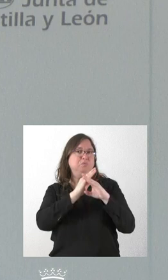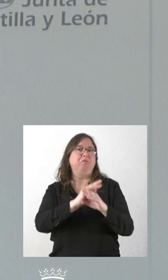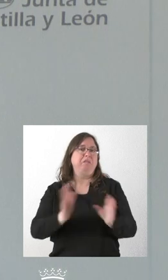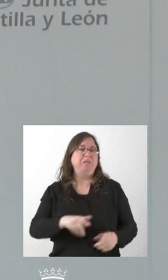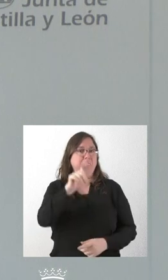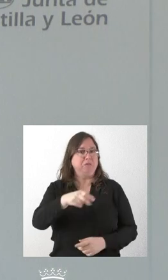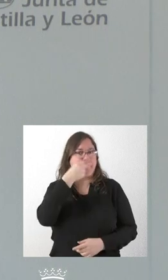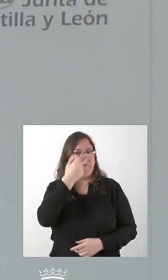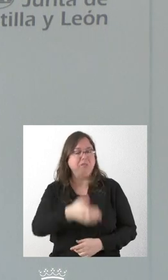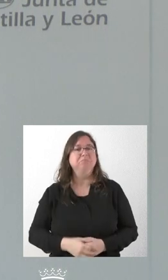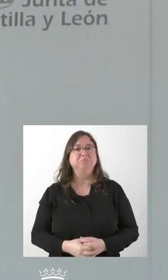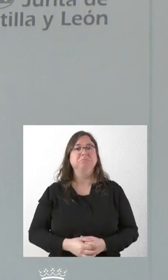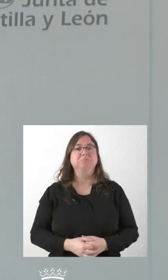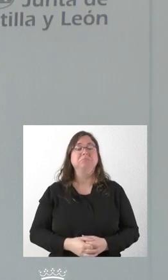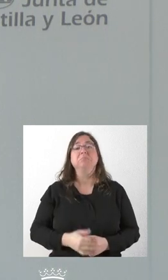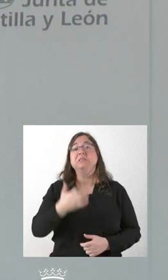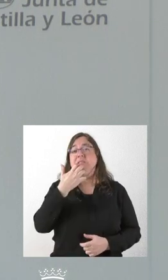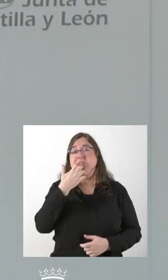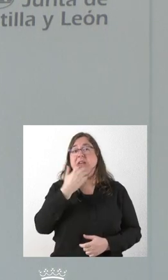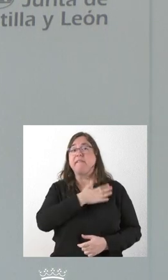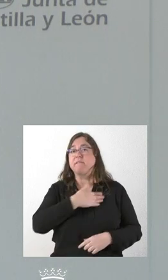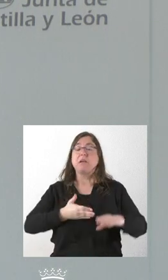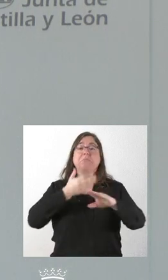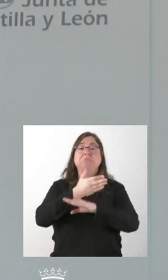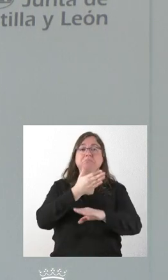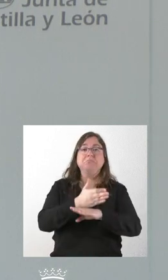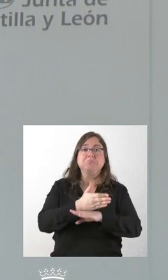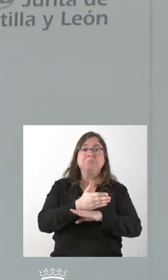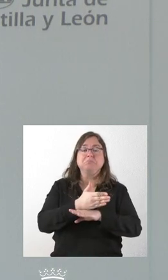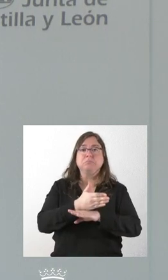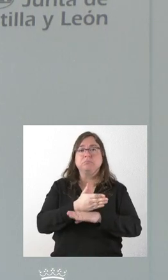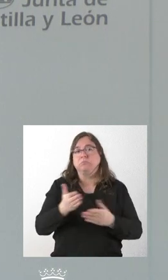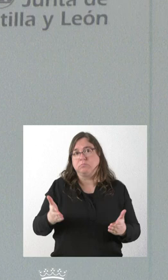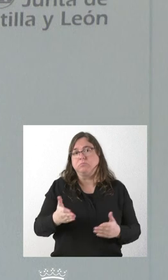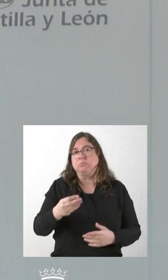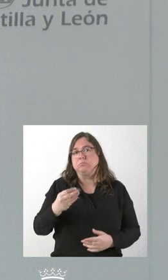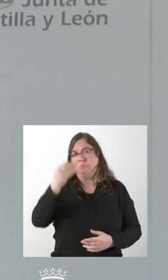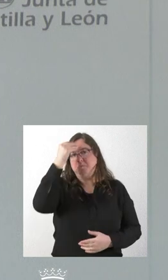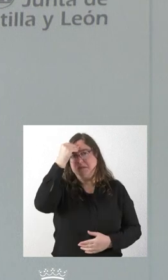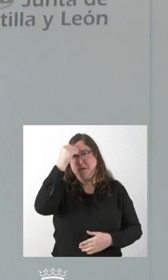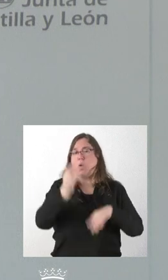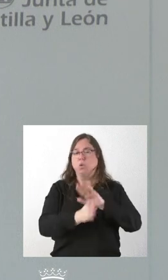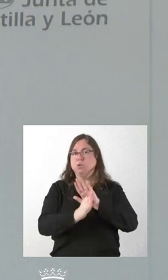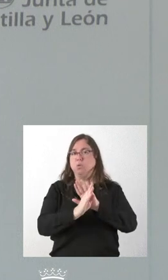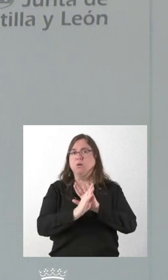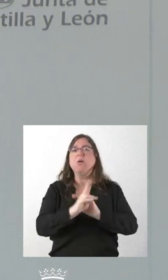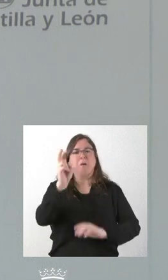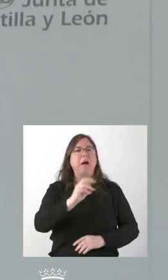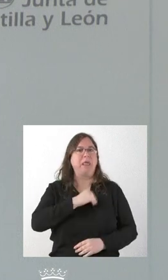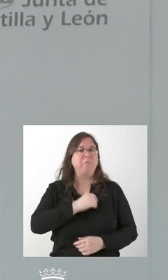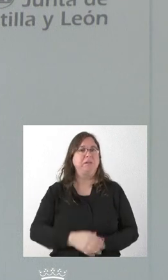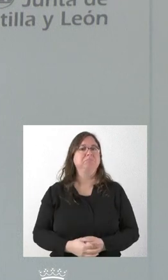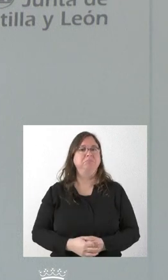muchas personas y aquellos que tengan pensado asistir al mismo seguramente tengan mantenido la idea de ir. Merece la pena hacer